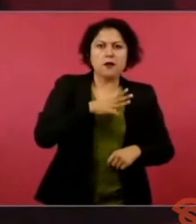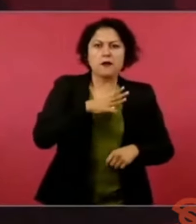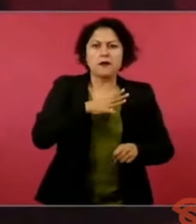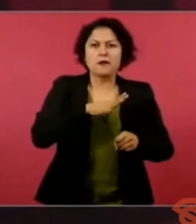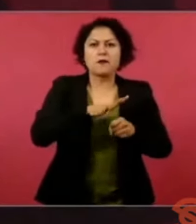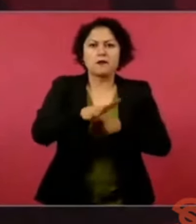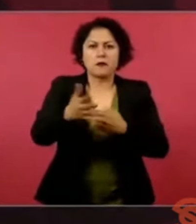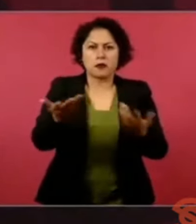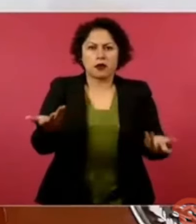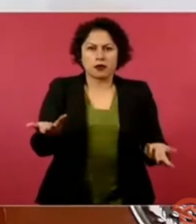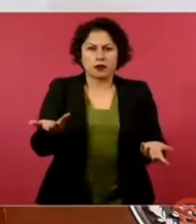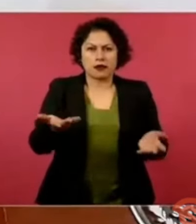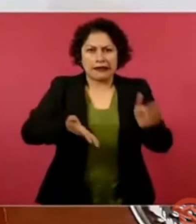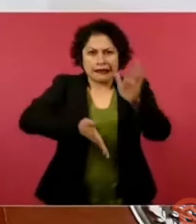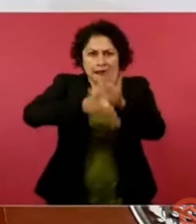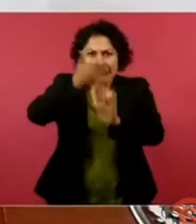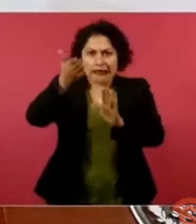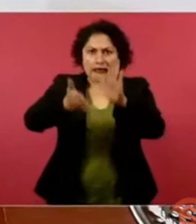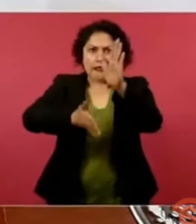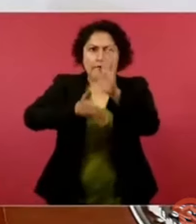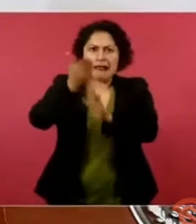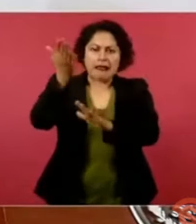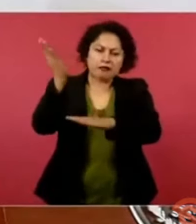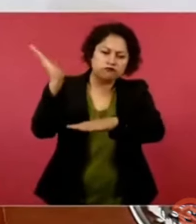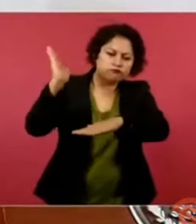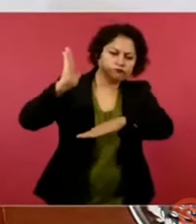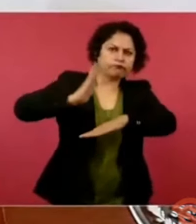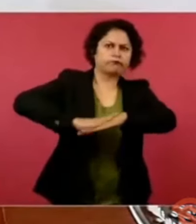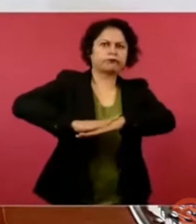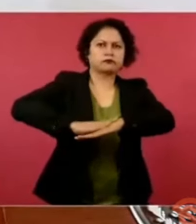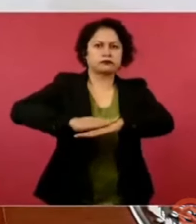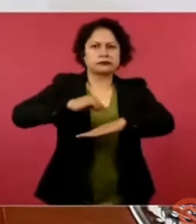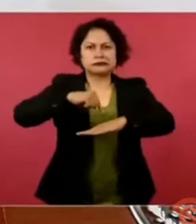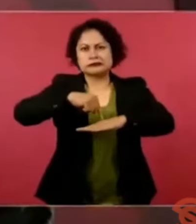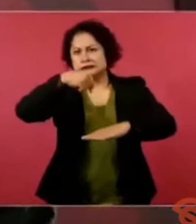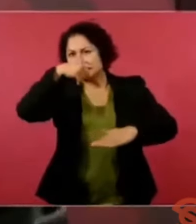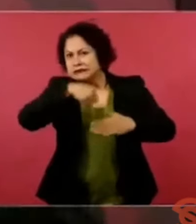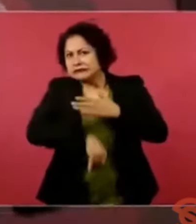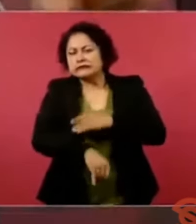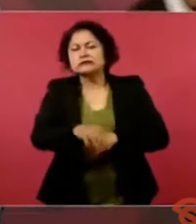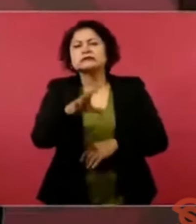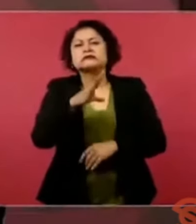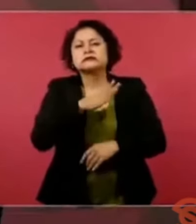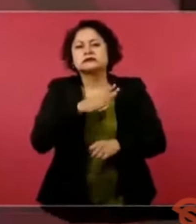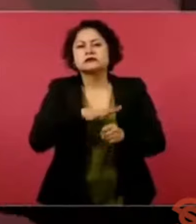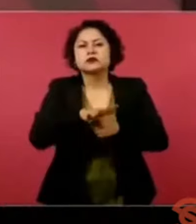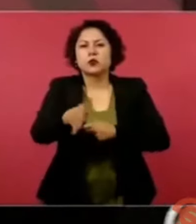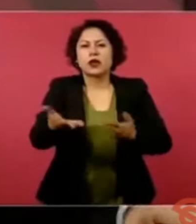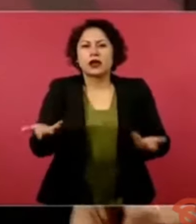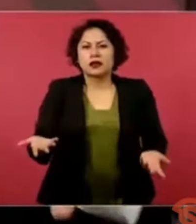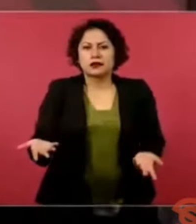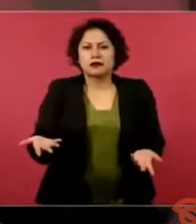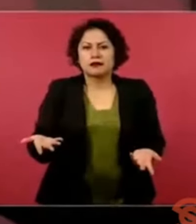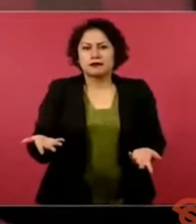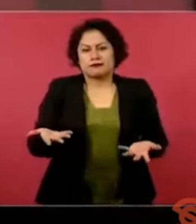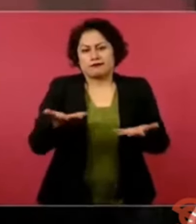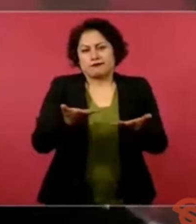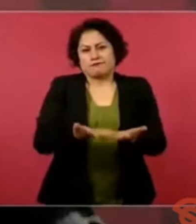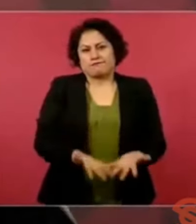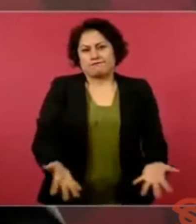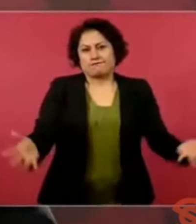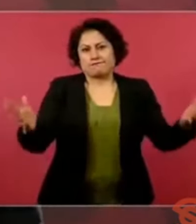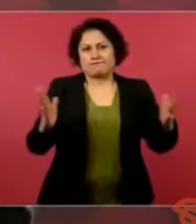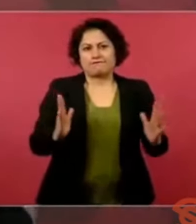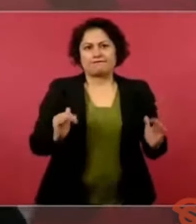de la gran Tenochtitlán. Vean el palacio, van a encontrar